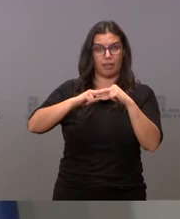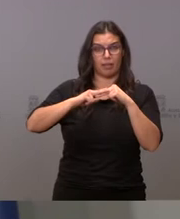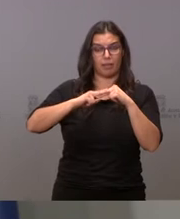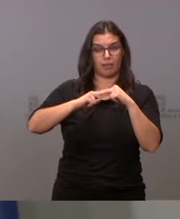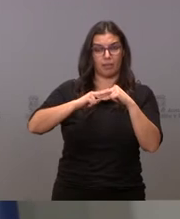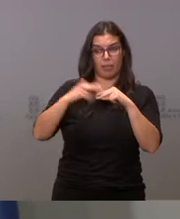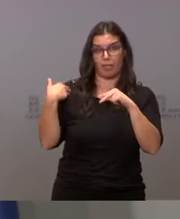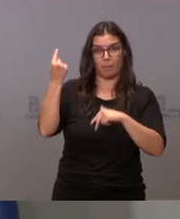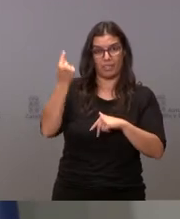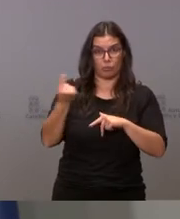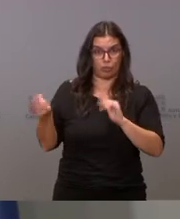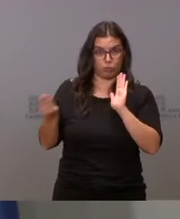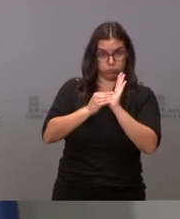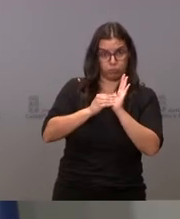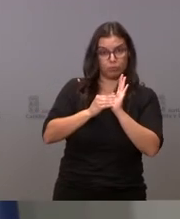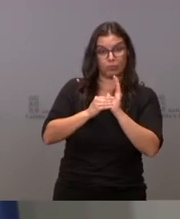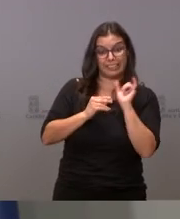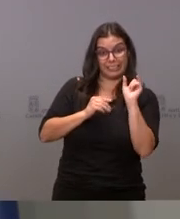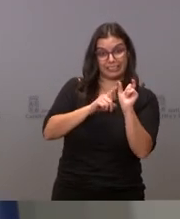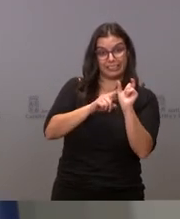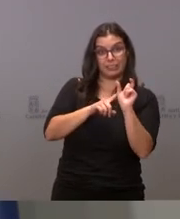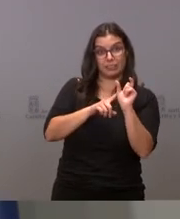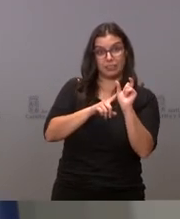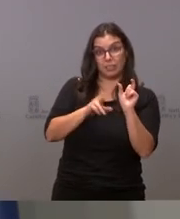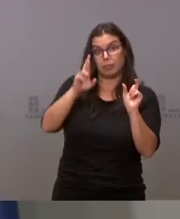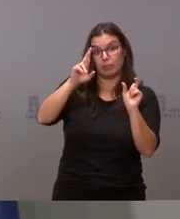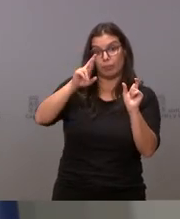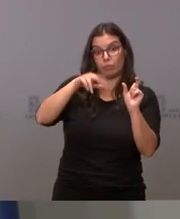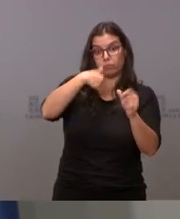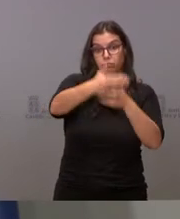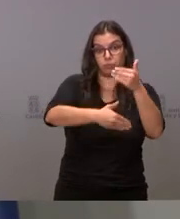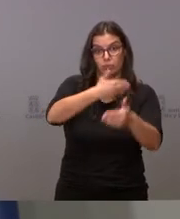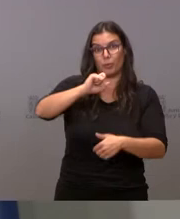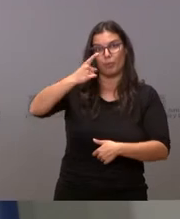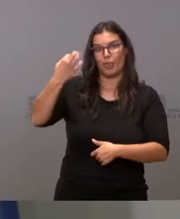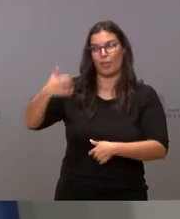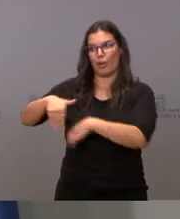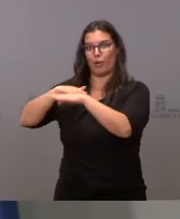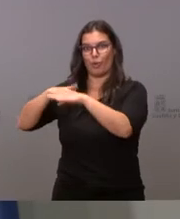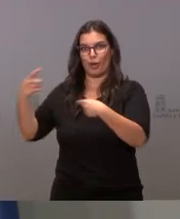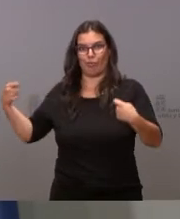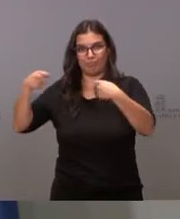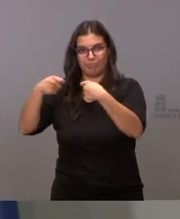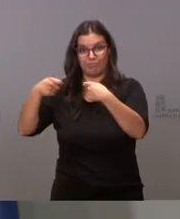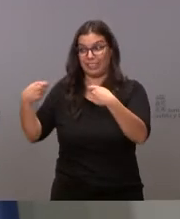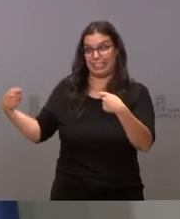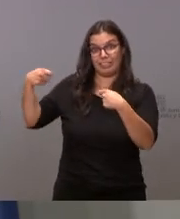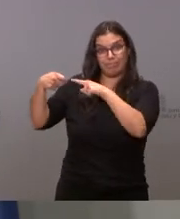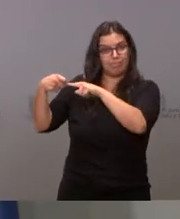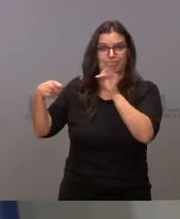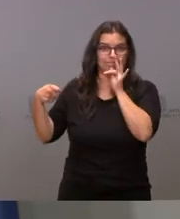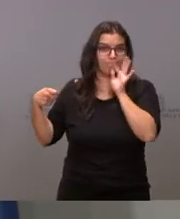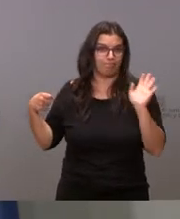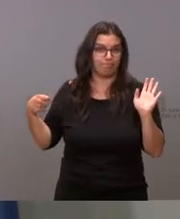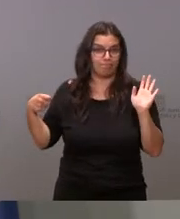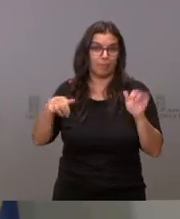pasados presupuestos contando con que el Gobierno haría su parte, cosa que a día de hoy no ha